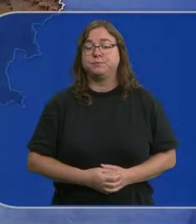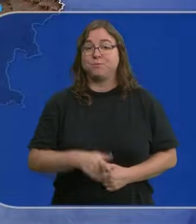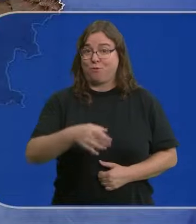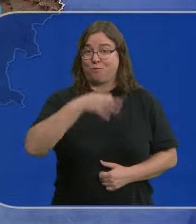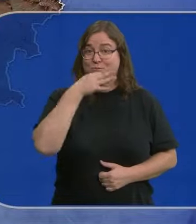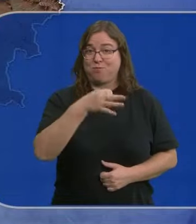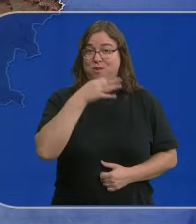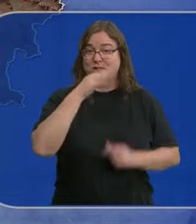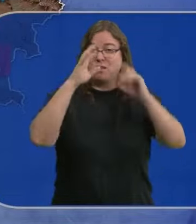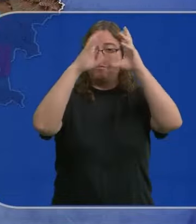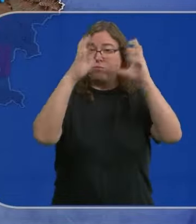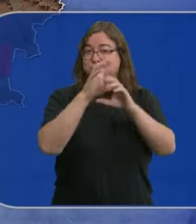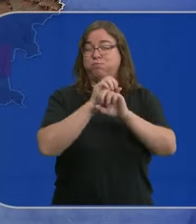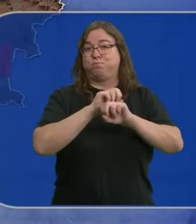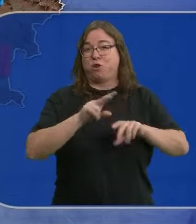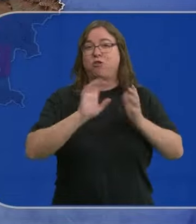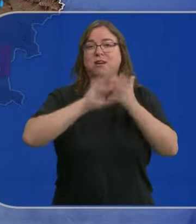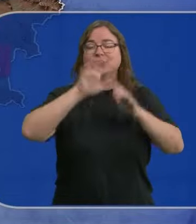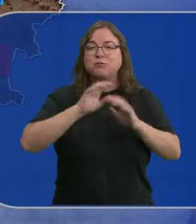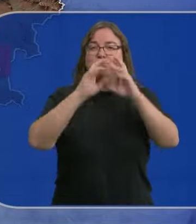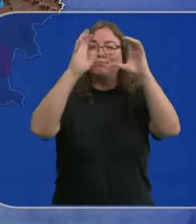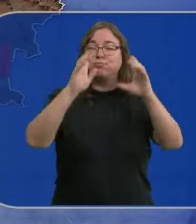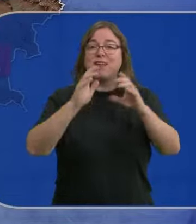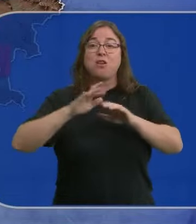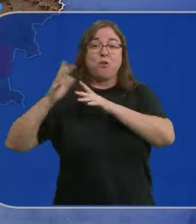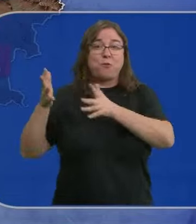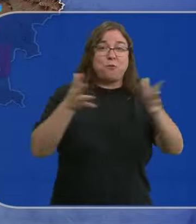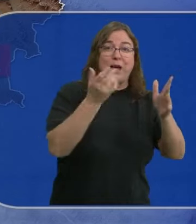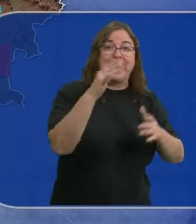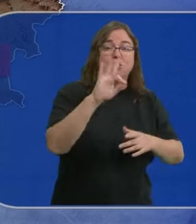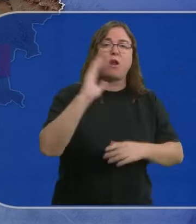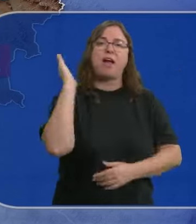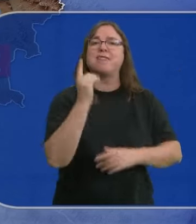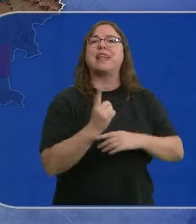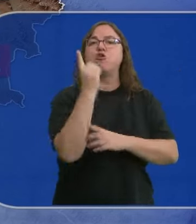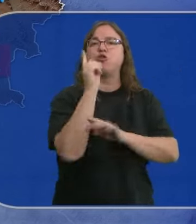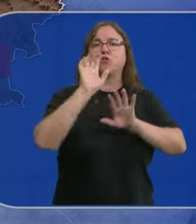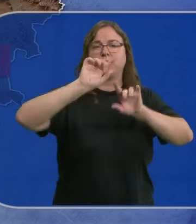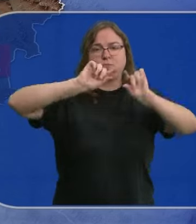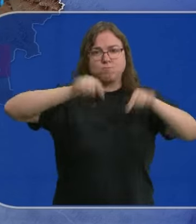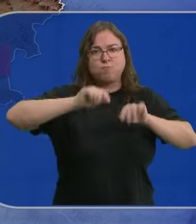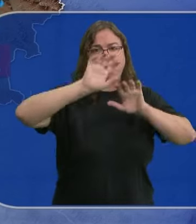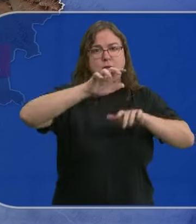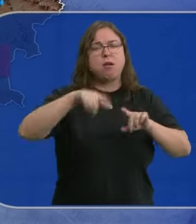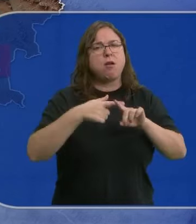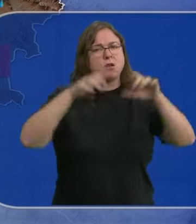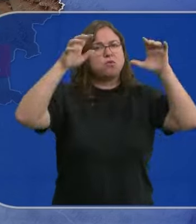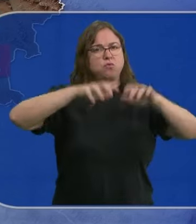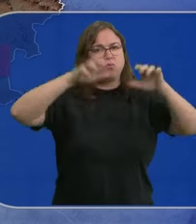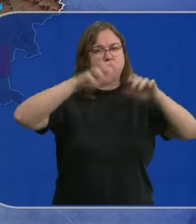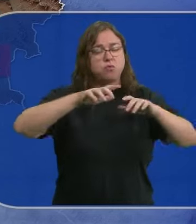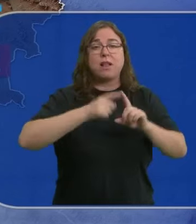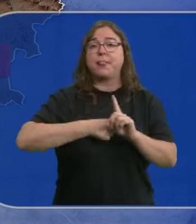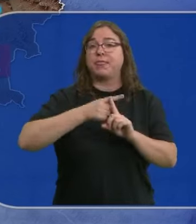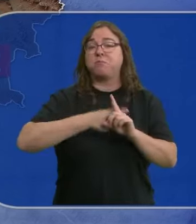Esta tarde crece la nubosidad en Castilla y León. Parte de la borrasca y tor afectará sobre todo al norte de la provincia de León, donde se registrarán lluvias.